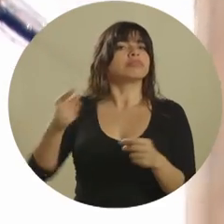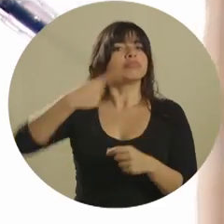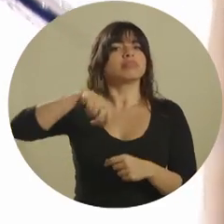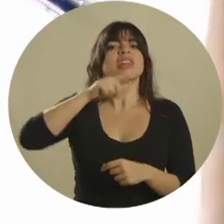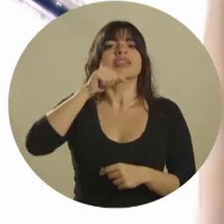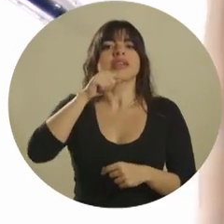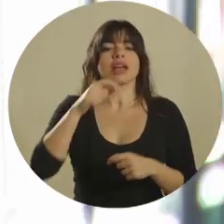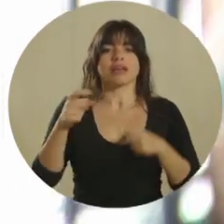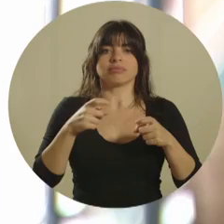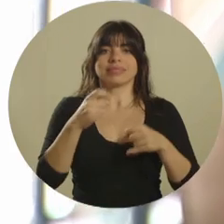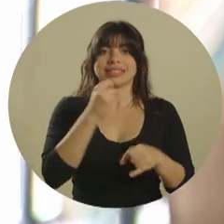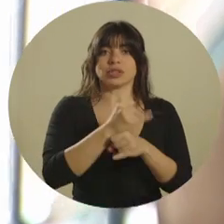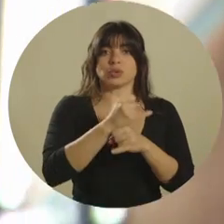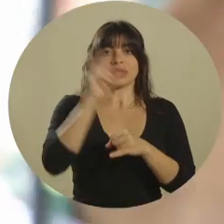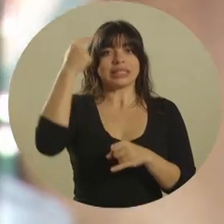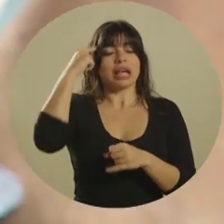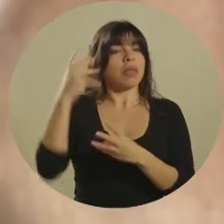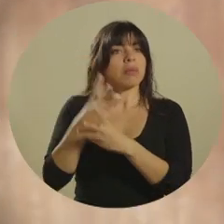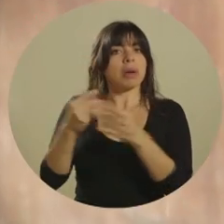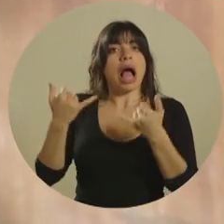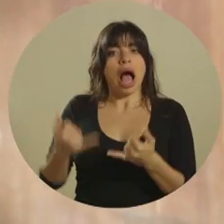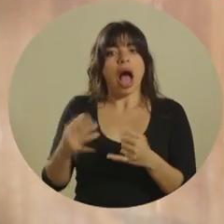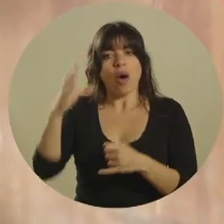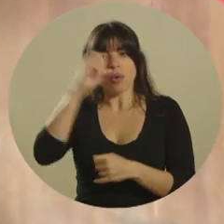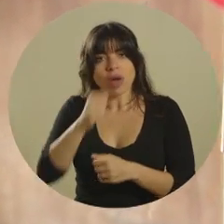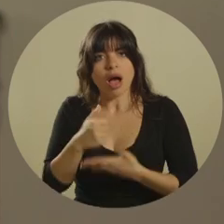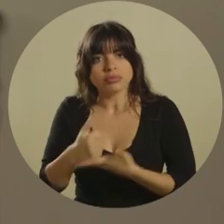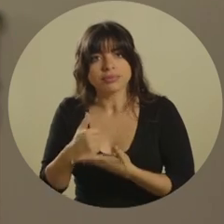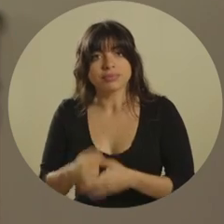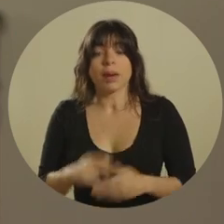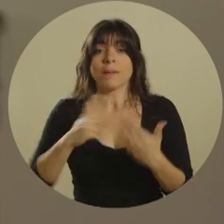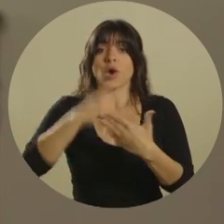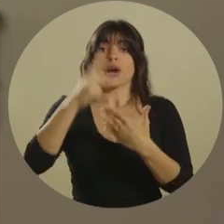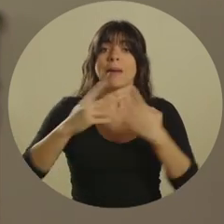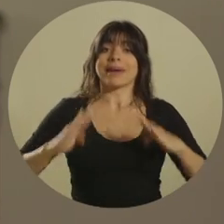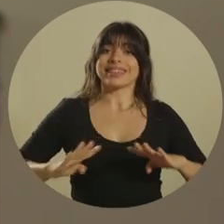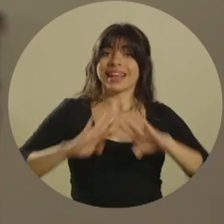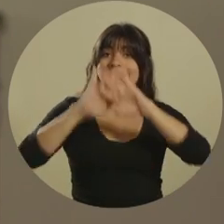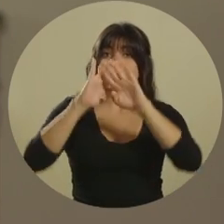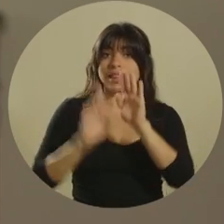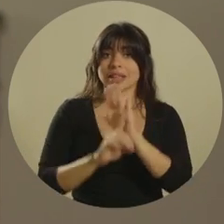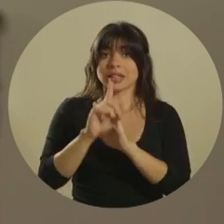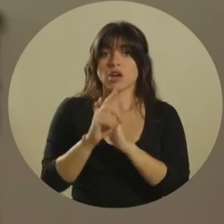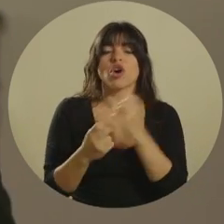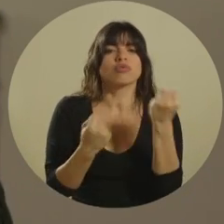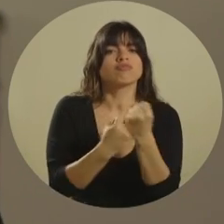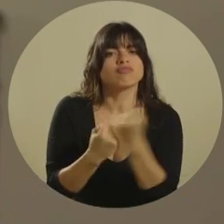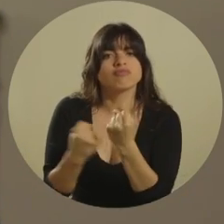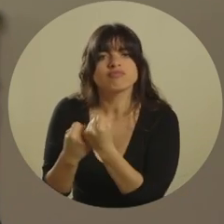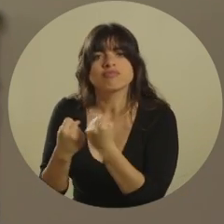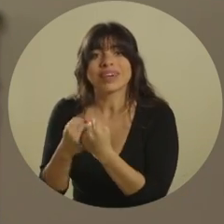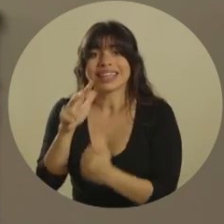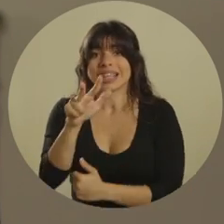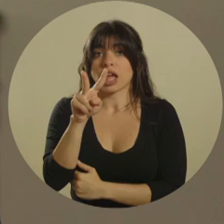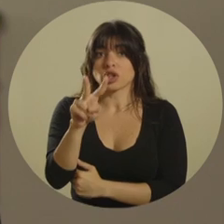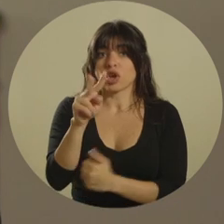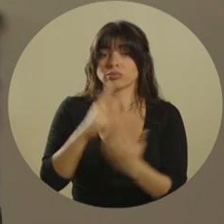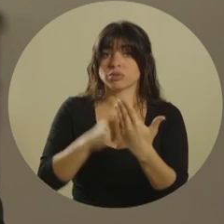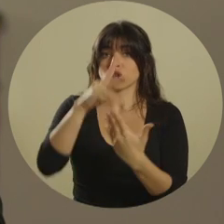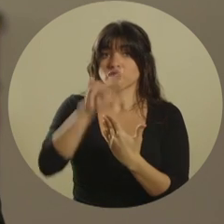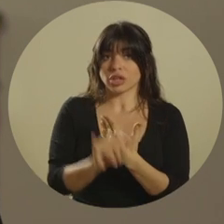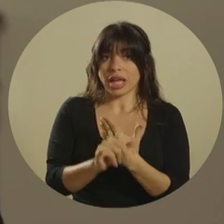visibles a los ojos de las instituciones del Estado. El programa Tejiendo Desarrollo impulsa y articula 32